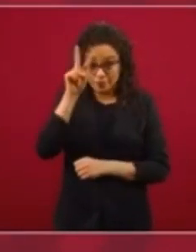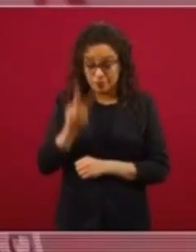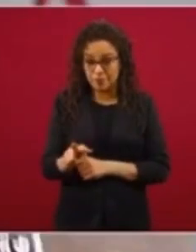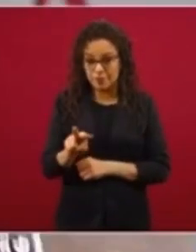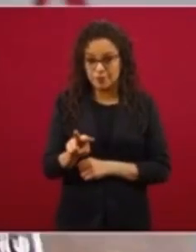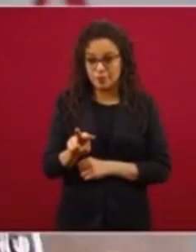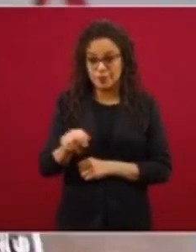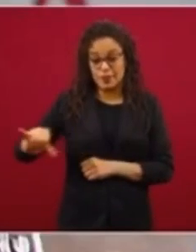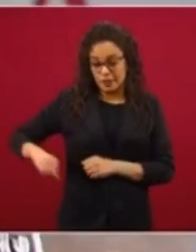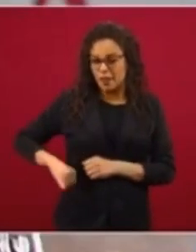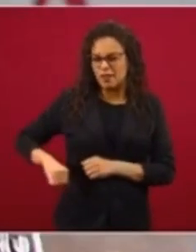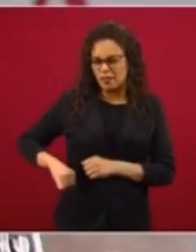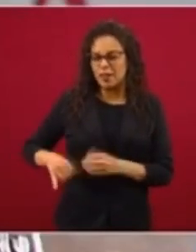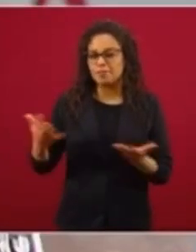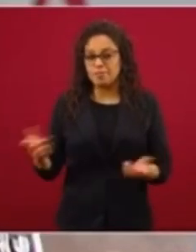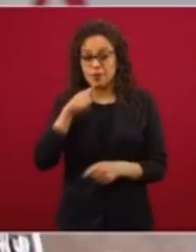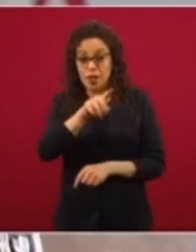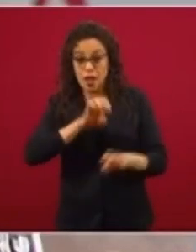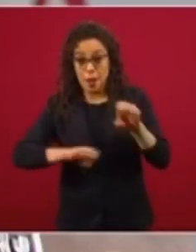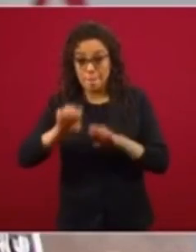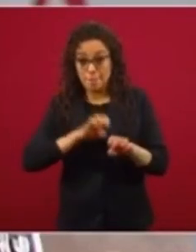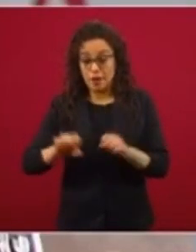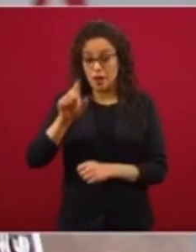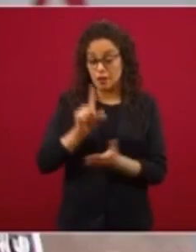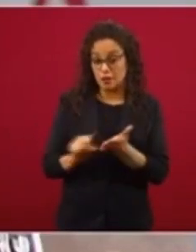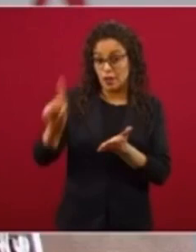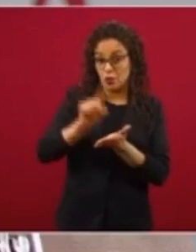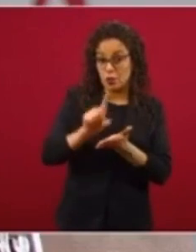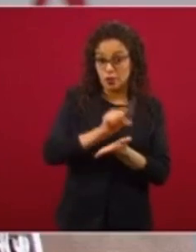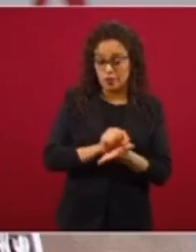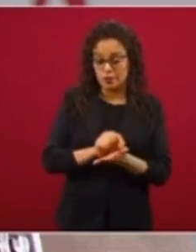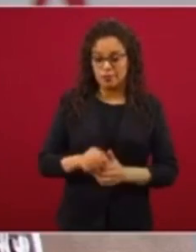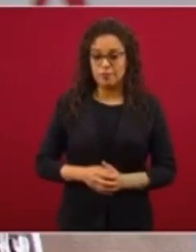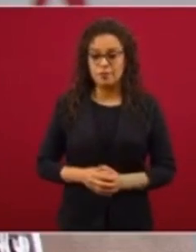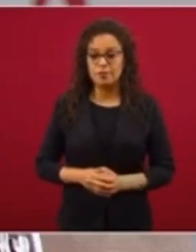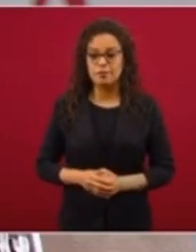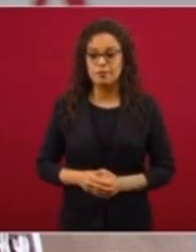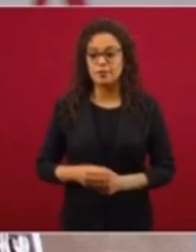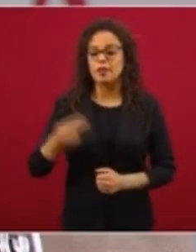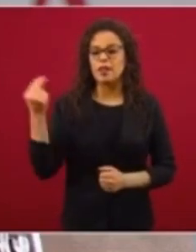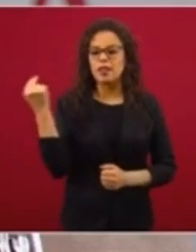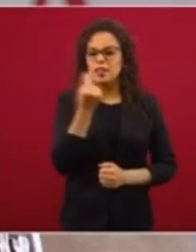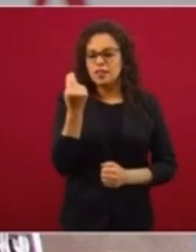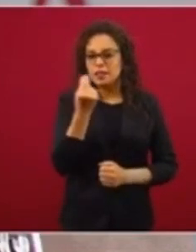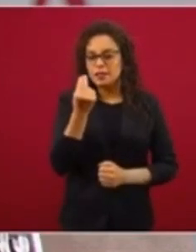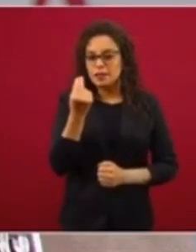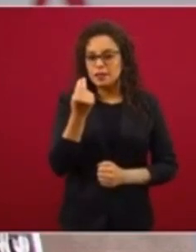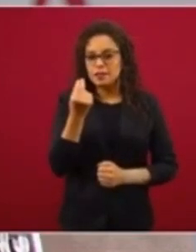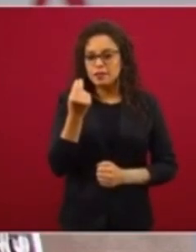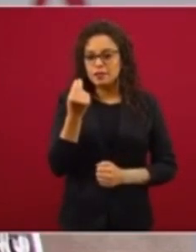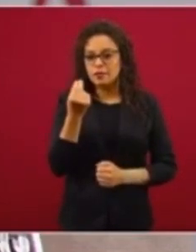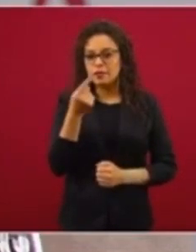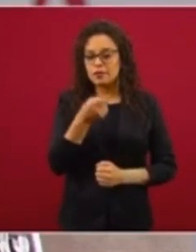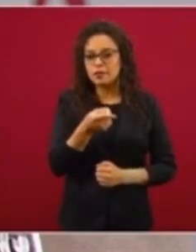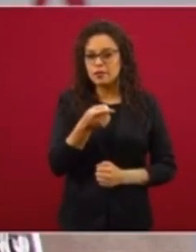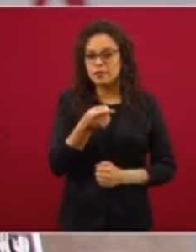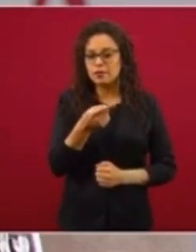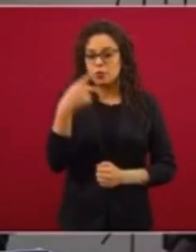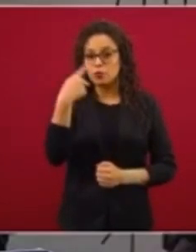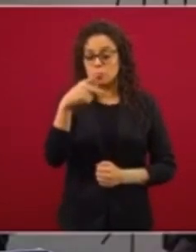Twitter, haga transparente no solamente los ingresos que tenga,